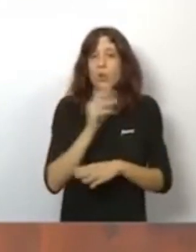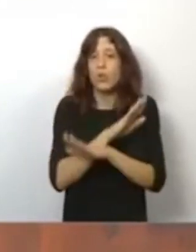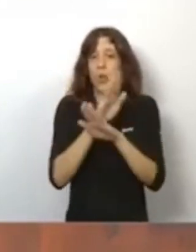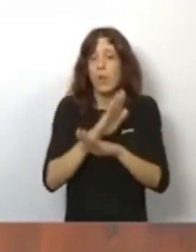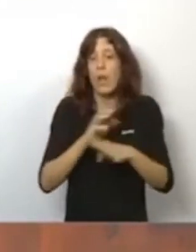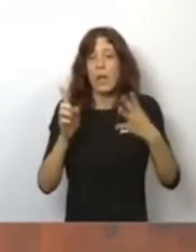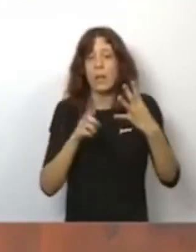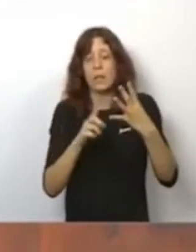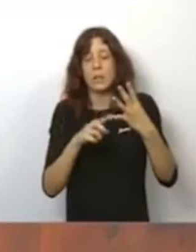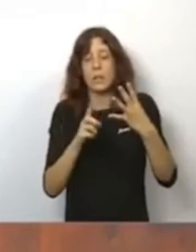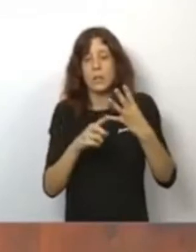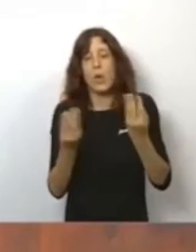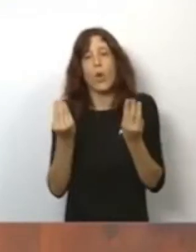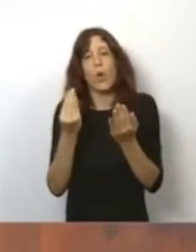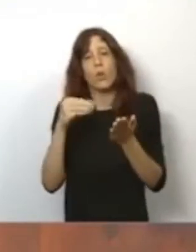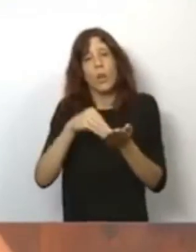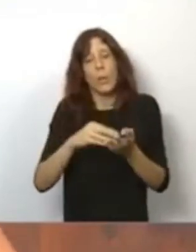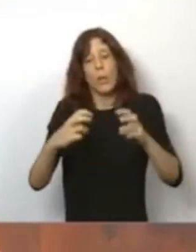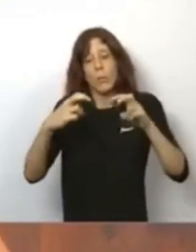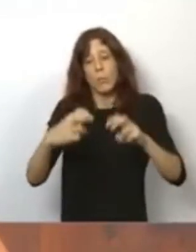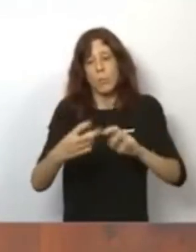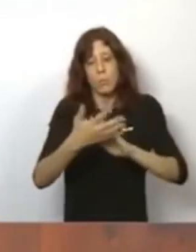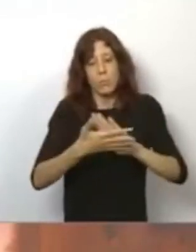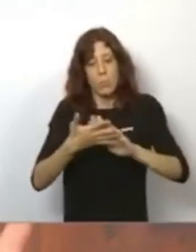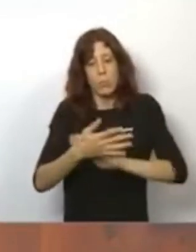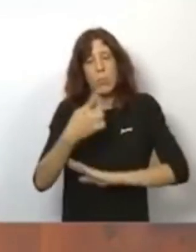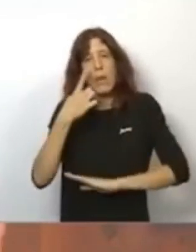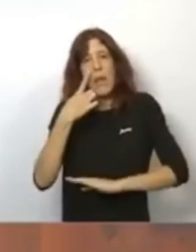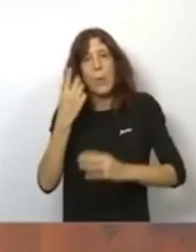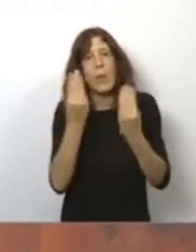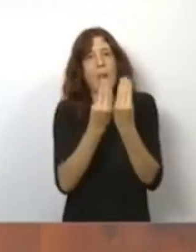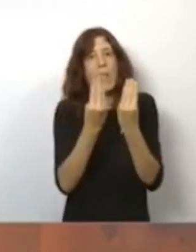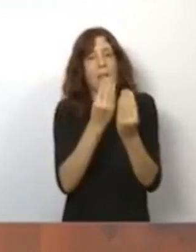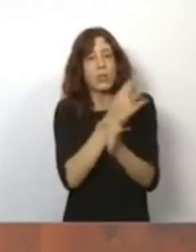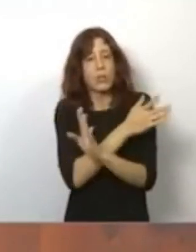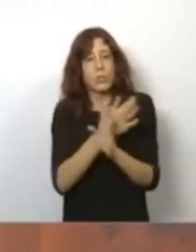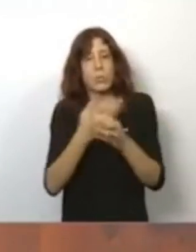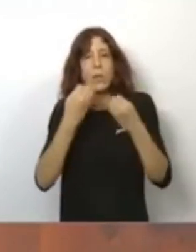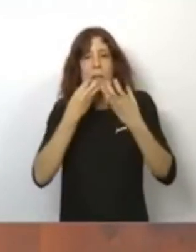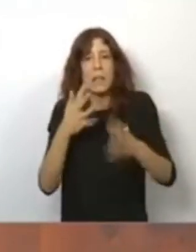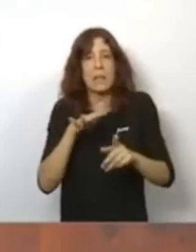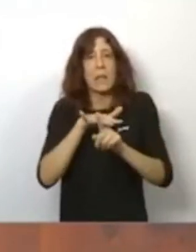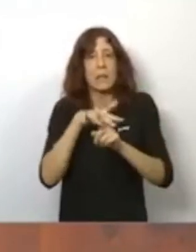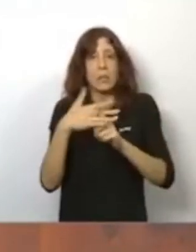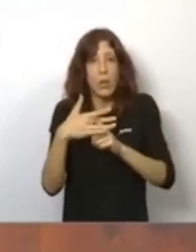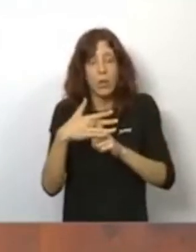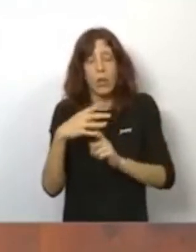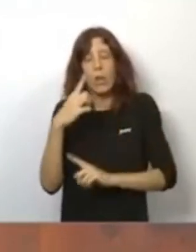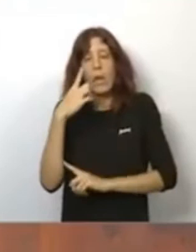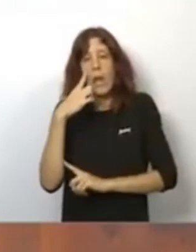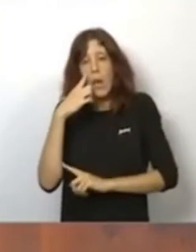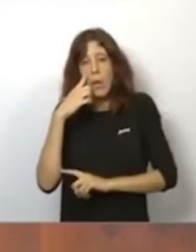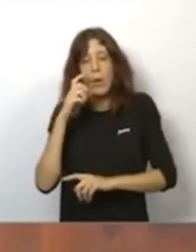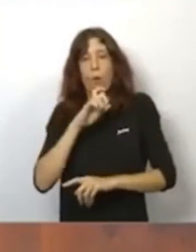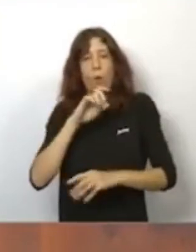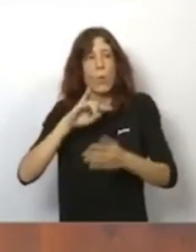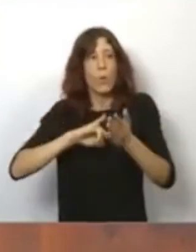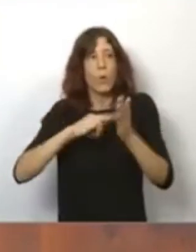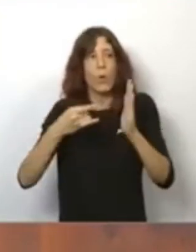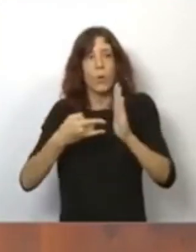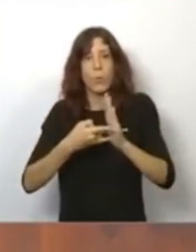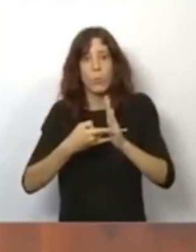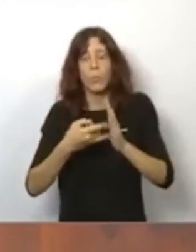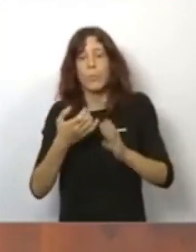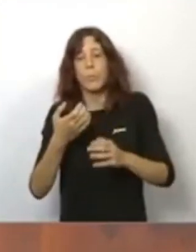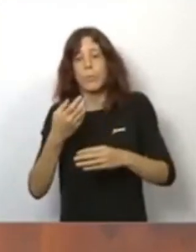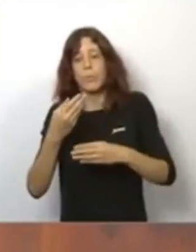volveremos a sentar y volveremos a ver cuál es la situación en general de toda la comunidad y veremos